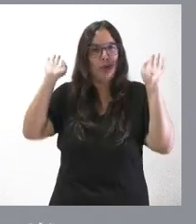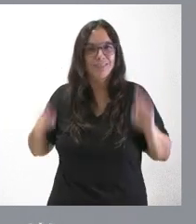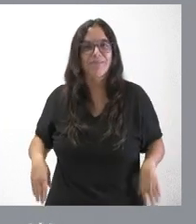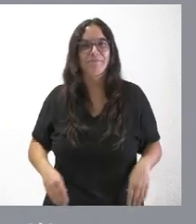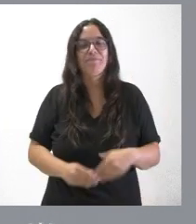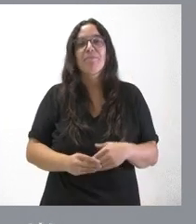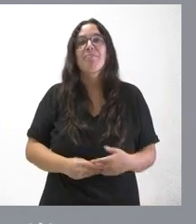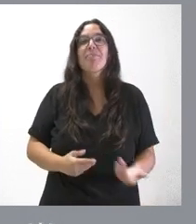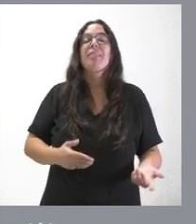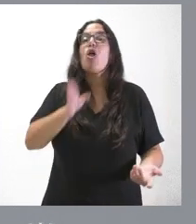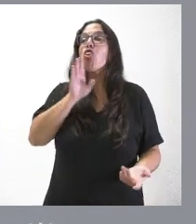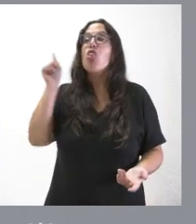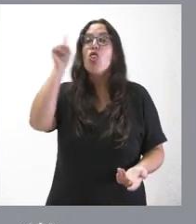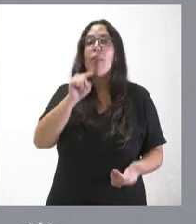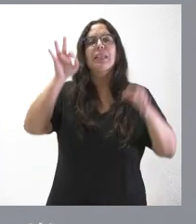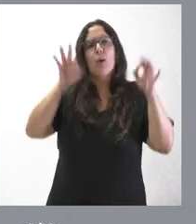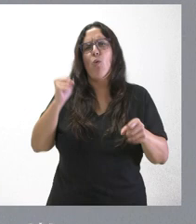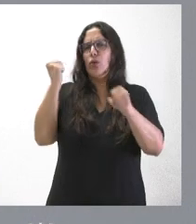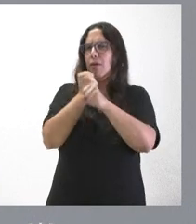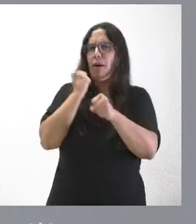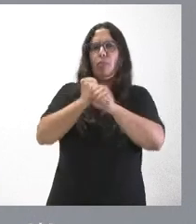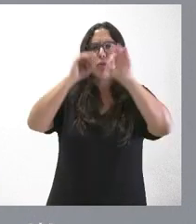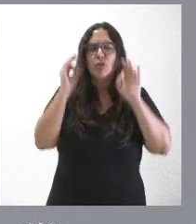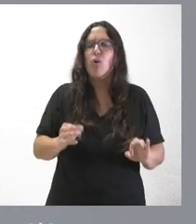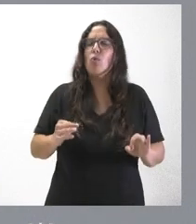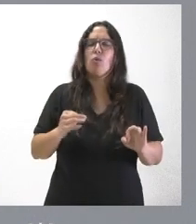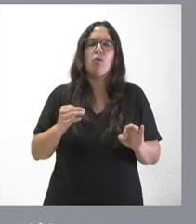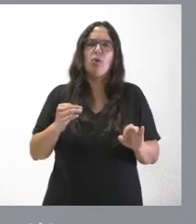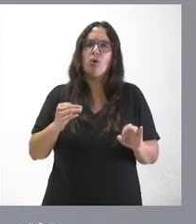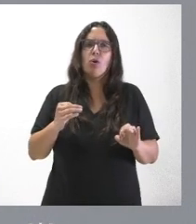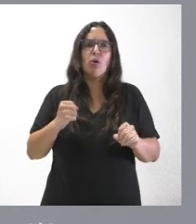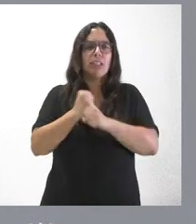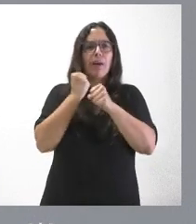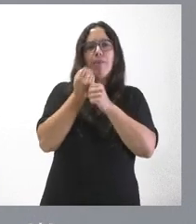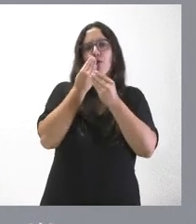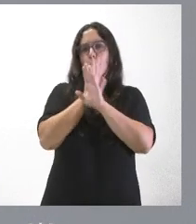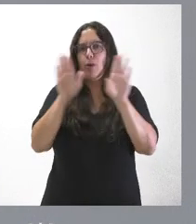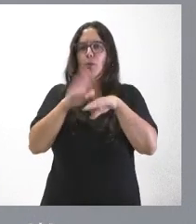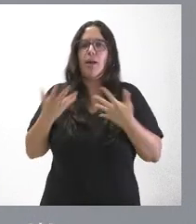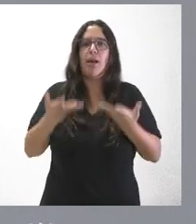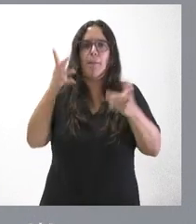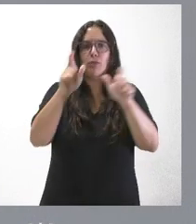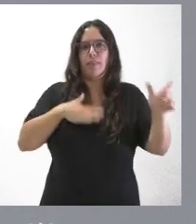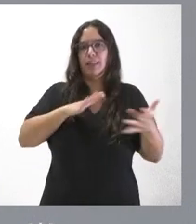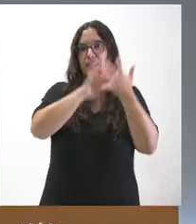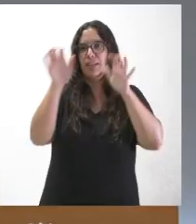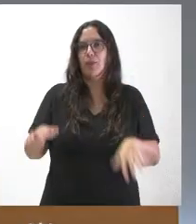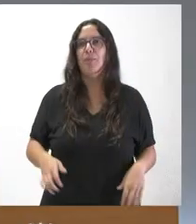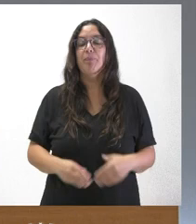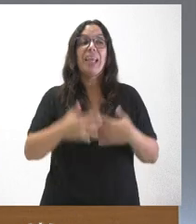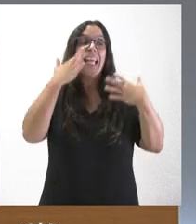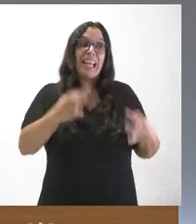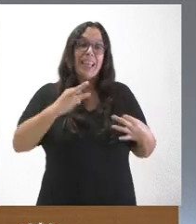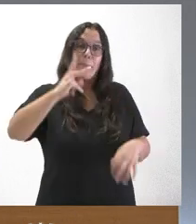Donde estén, seguro que están trabajando y lo están trabajando lo mejor que se hará en el servicio de los intereses de Castilla y León. Bueno, en realidad el